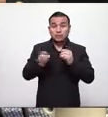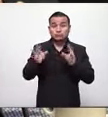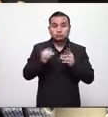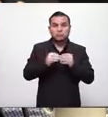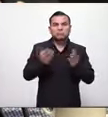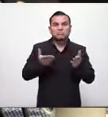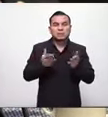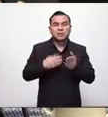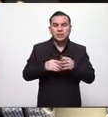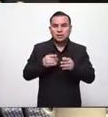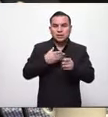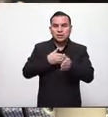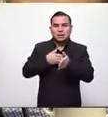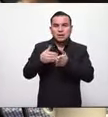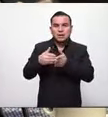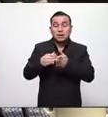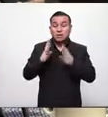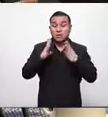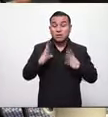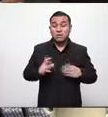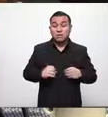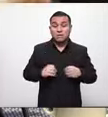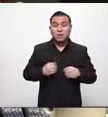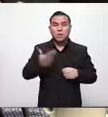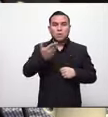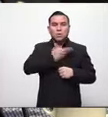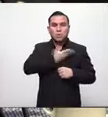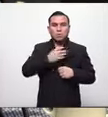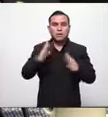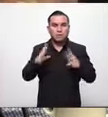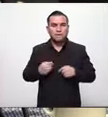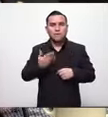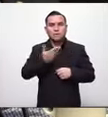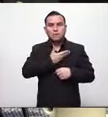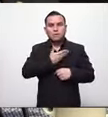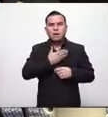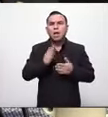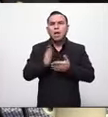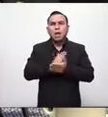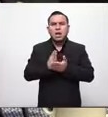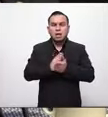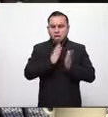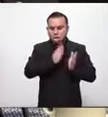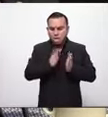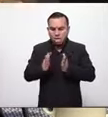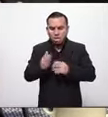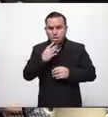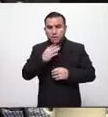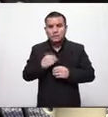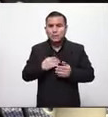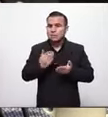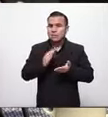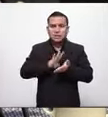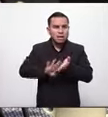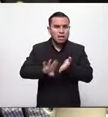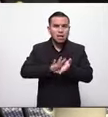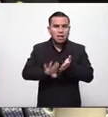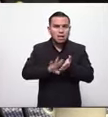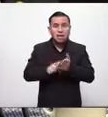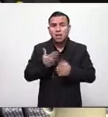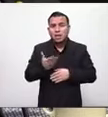van a empezar a decir que el gobierno tiene la culpa porque no se preparó porque no compró los insumos